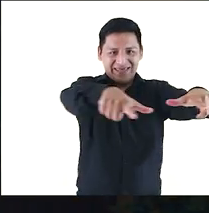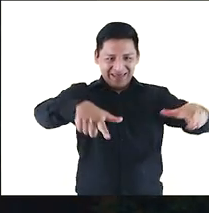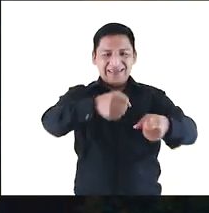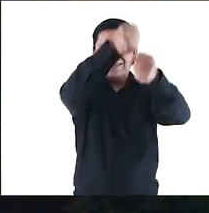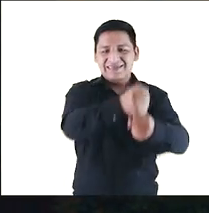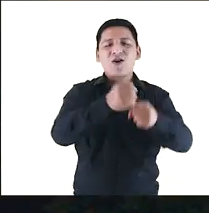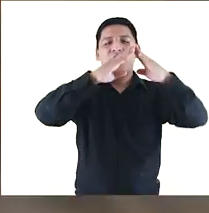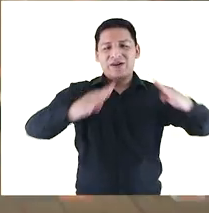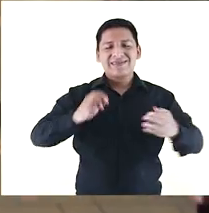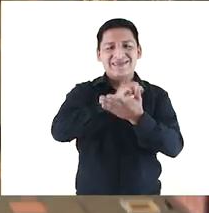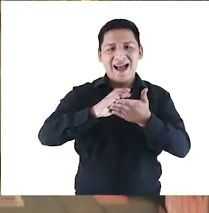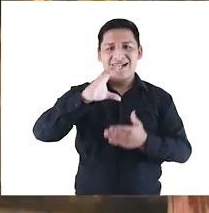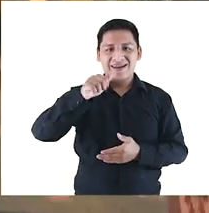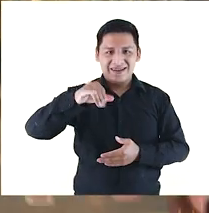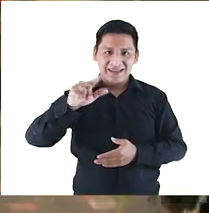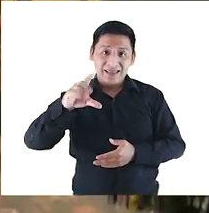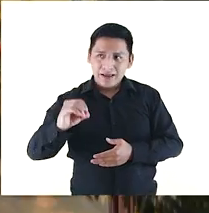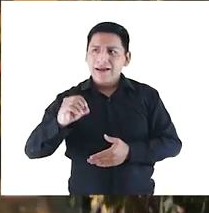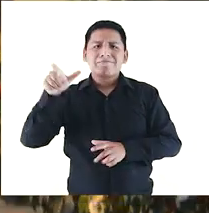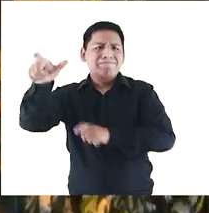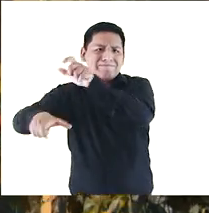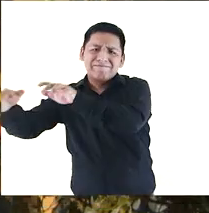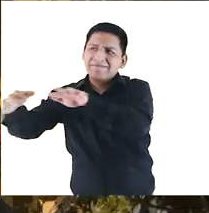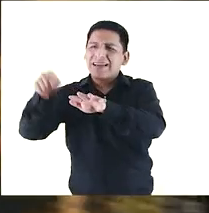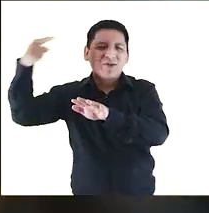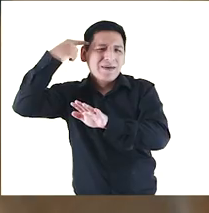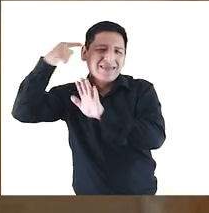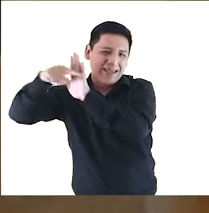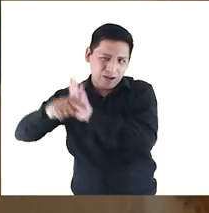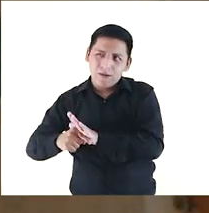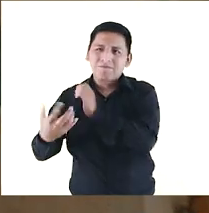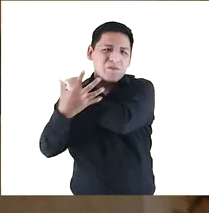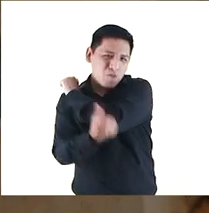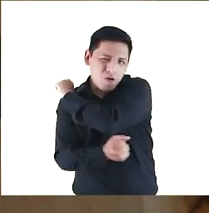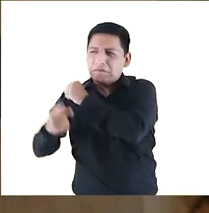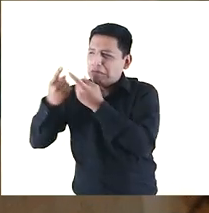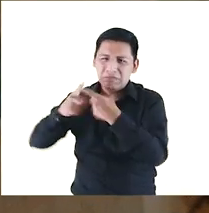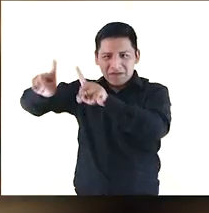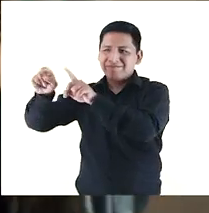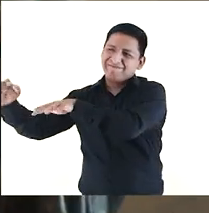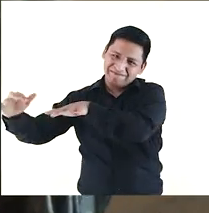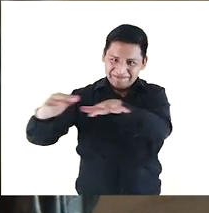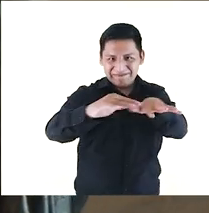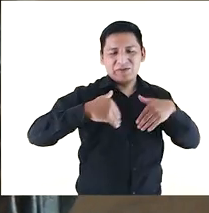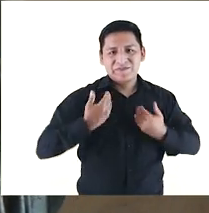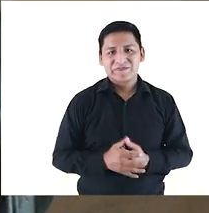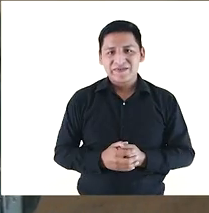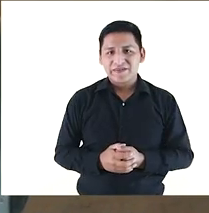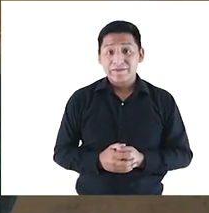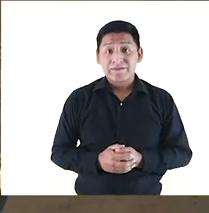instalan el hogar San Camilo, para alojar a personas cero positivas generalmente pobres y abandonadas a su suerte.